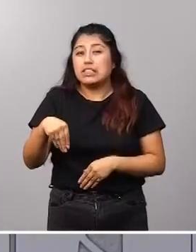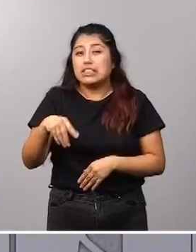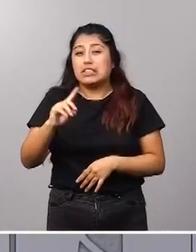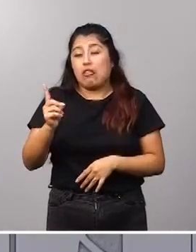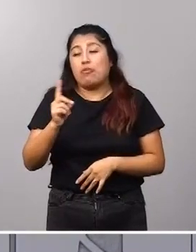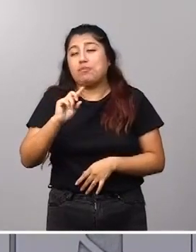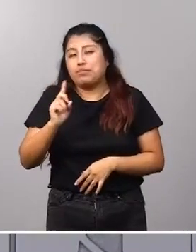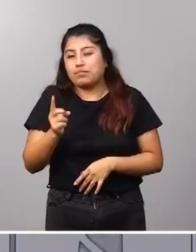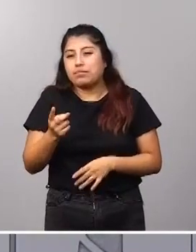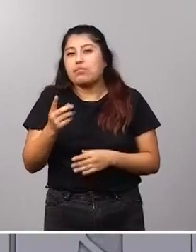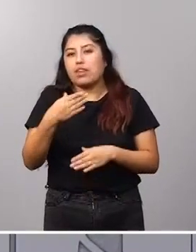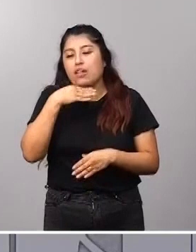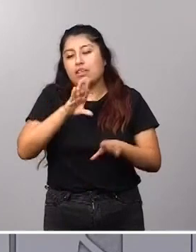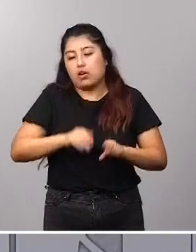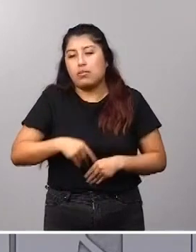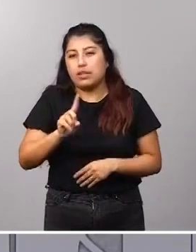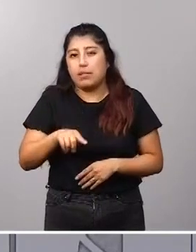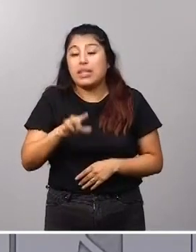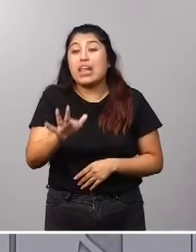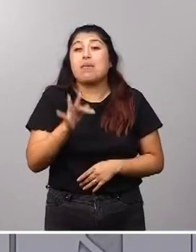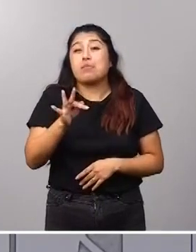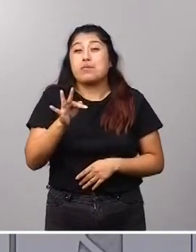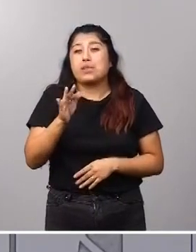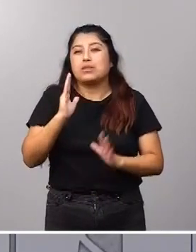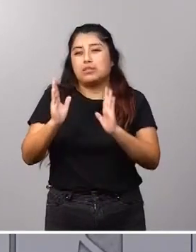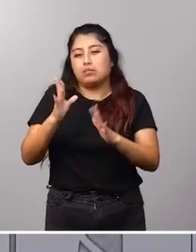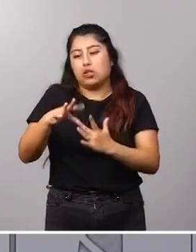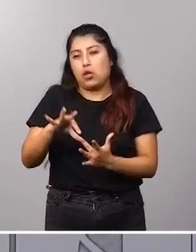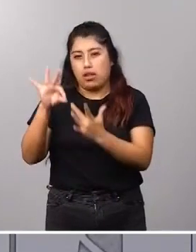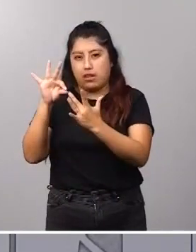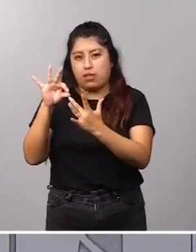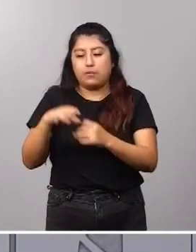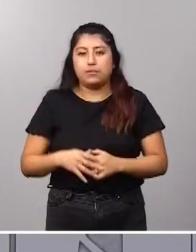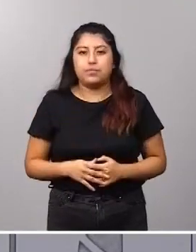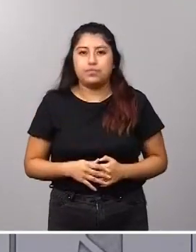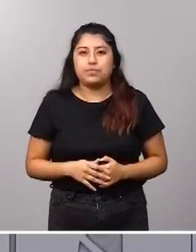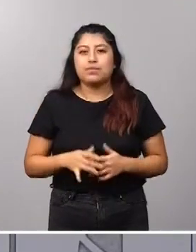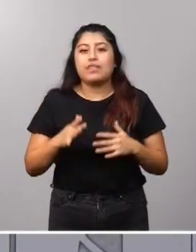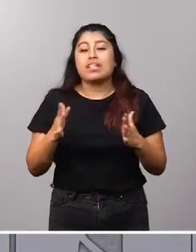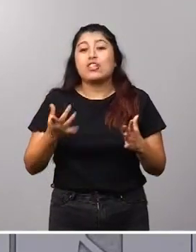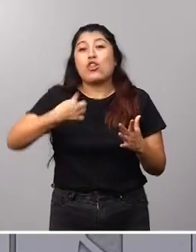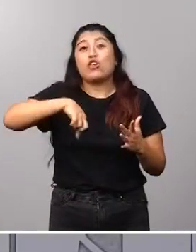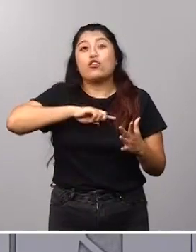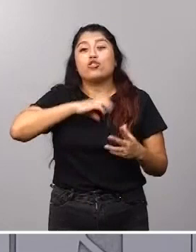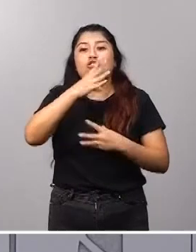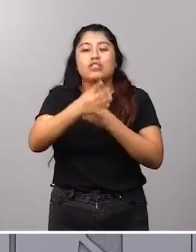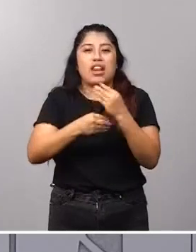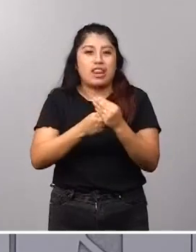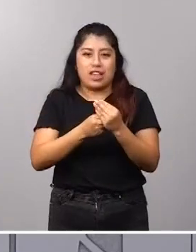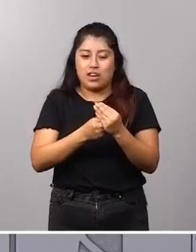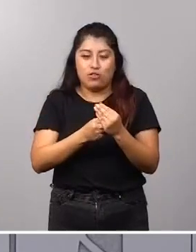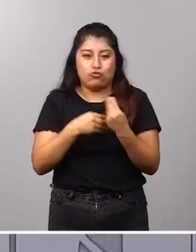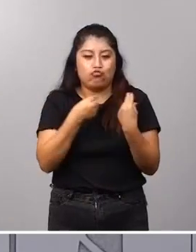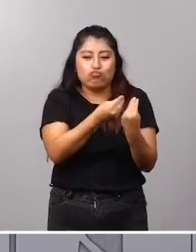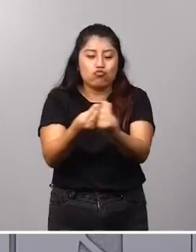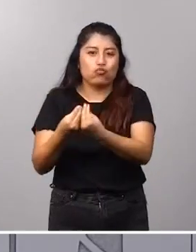Y, finalmente, es la hora del liderazgo. Y eso tenemos que ejercerlos todos. Todos